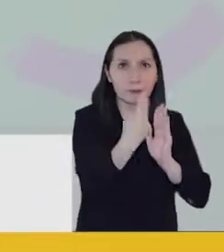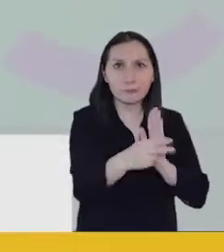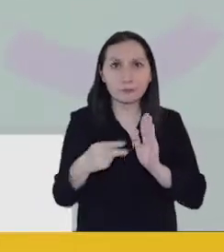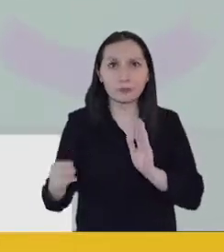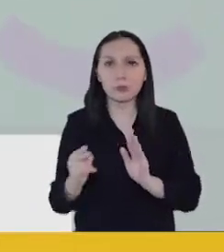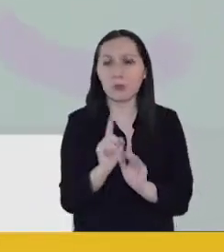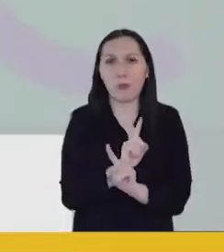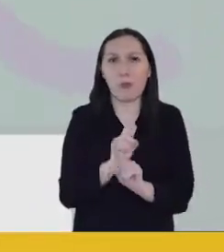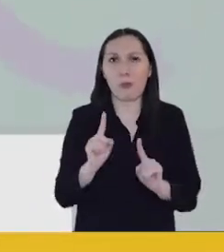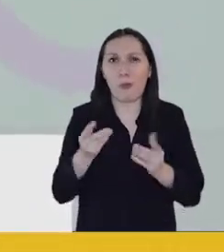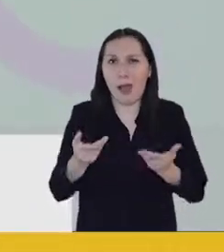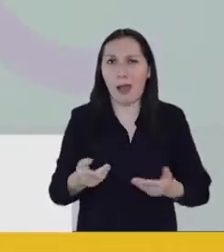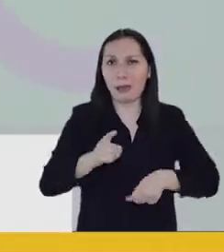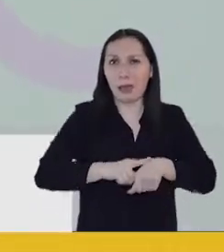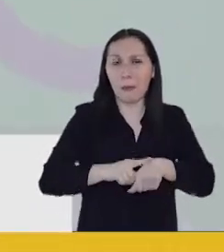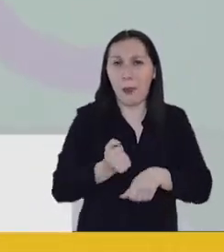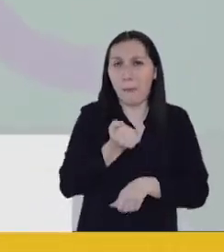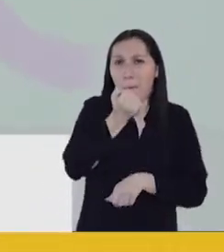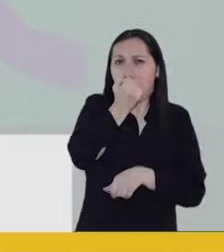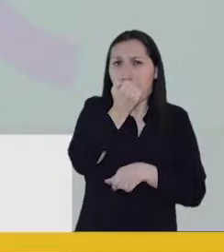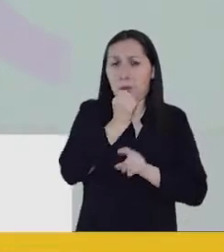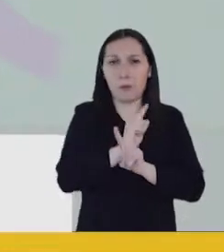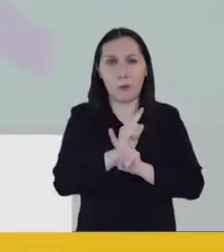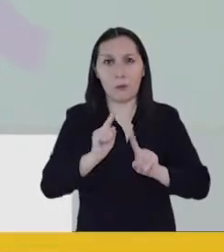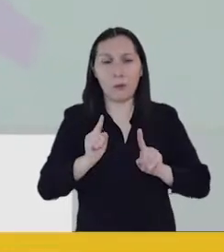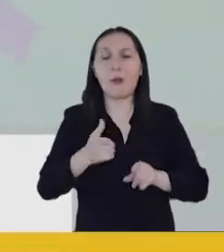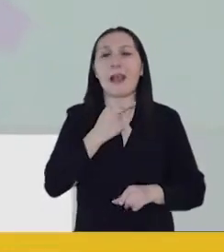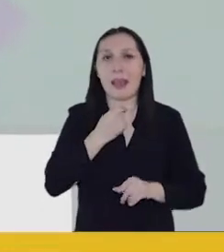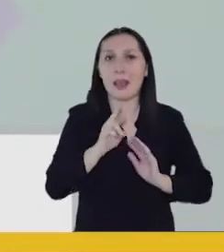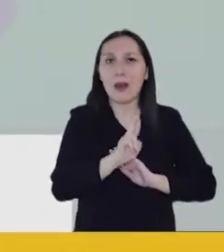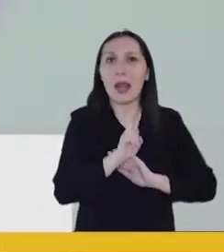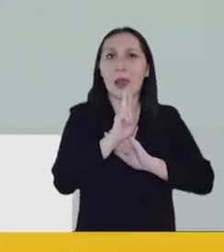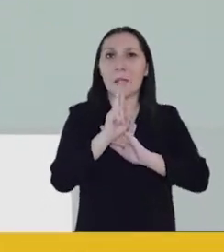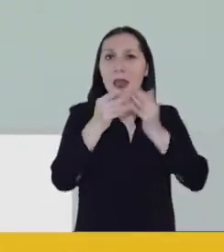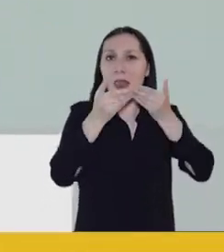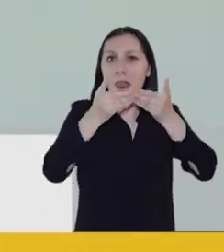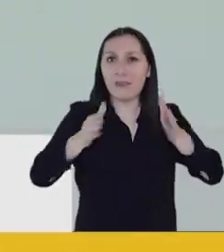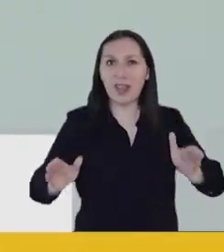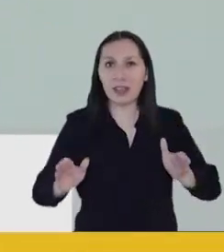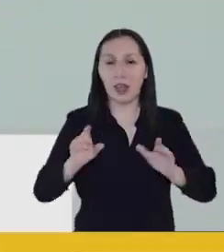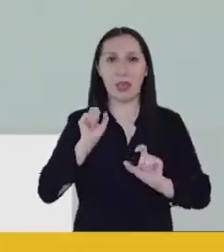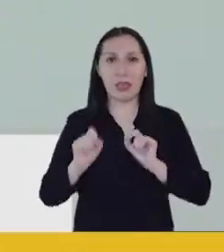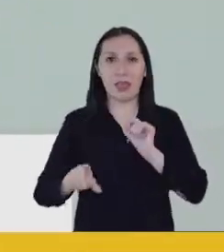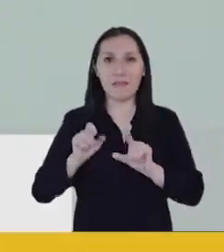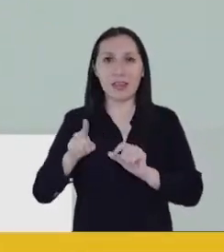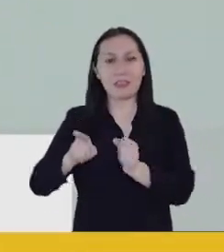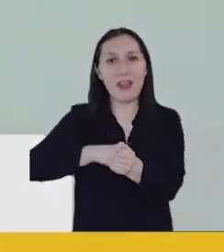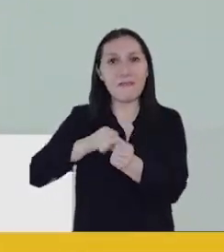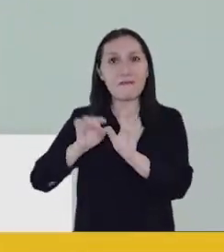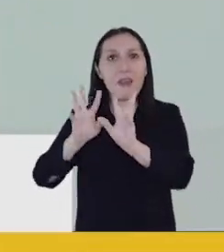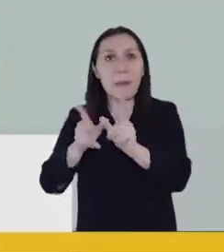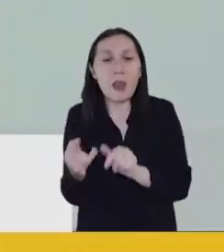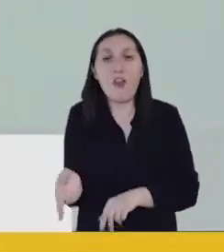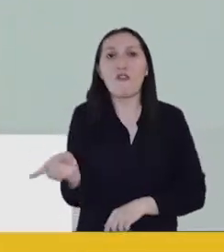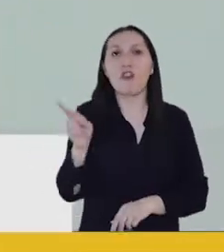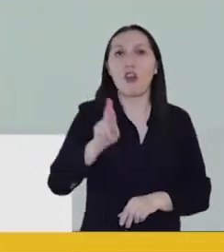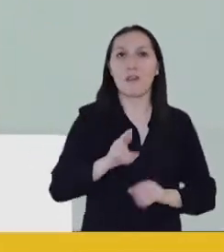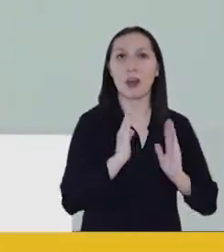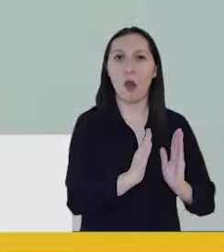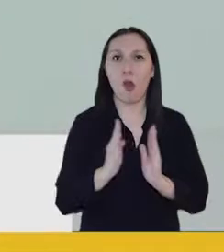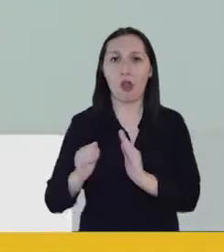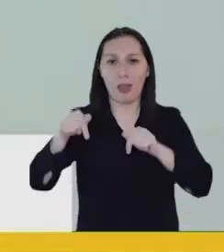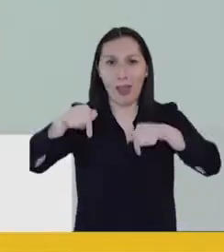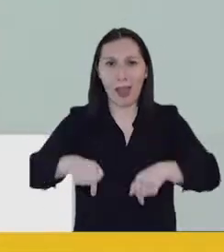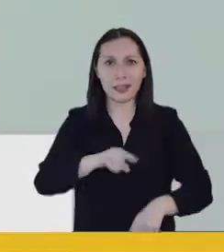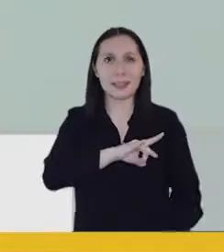escuchadas. No estamos en tiempos de callar. Quiero representar la libertad, defender a la familia y recuperar